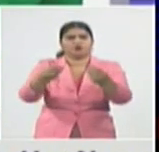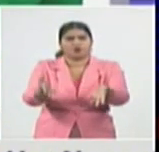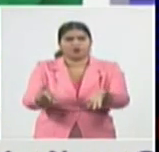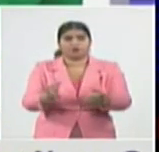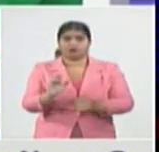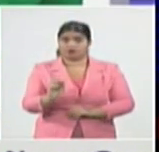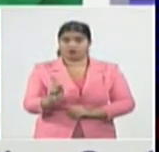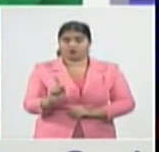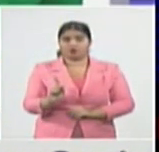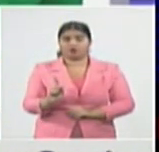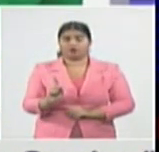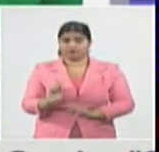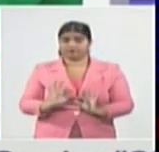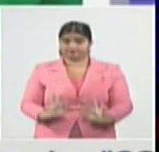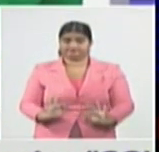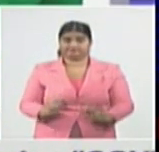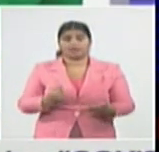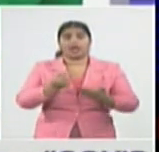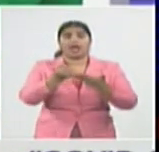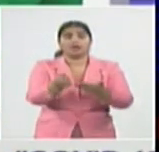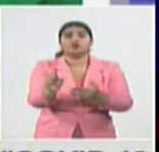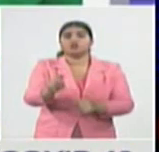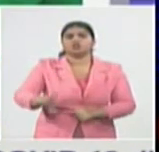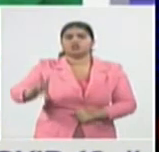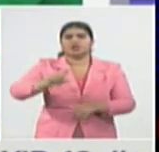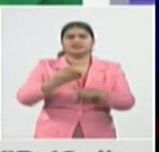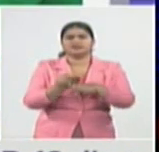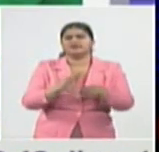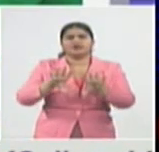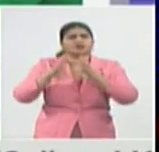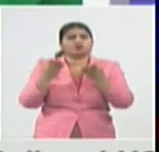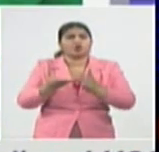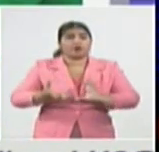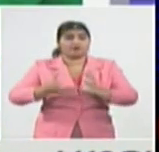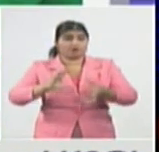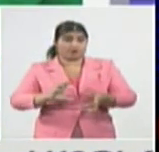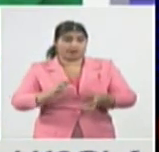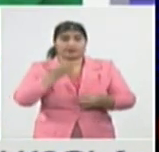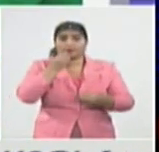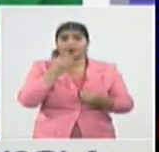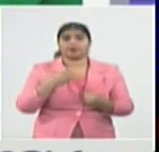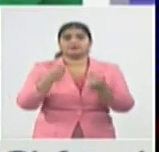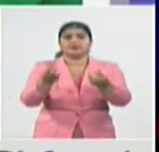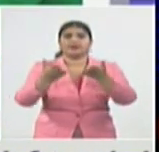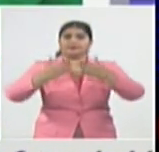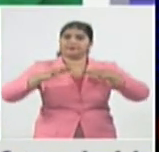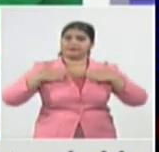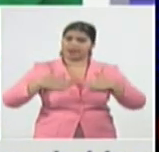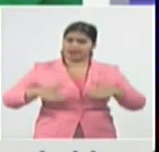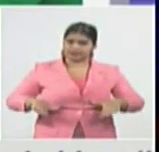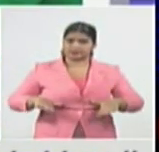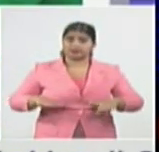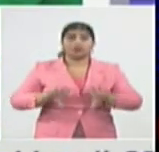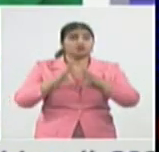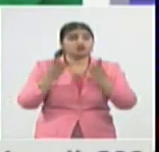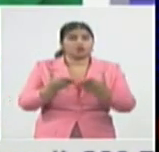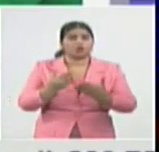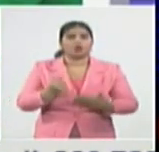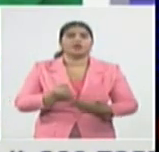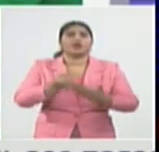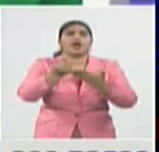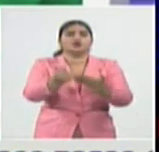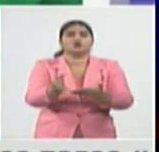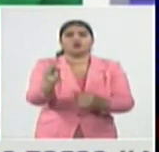informativo de hecho esto es un espacio del cual favorece a las personas que estén informados que estén orientados que sean capaces de